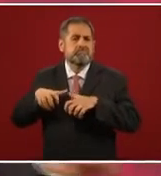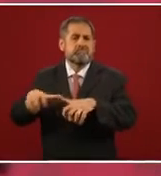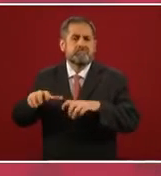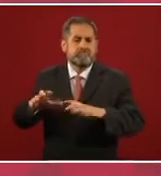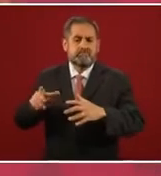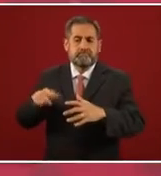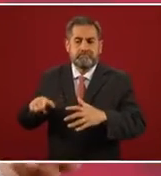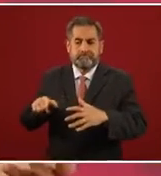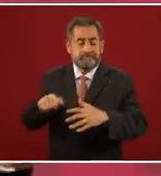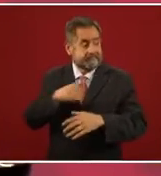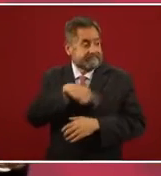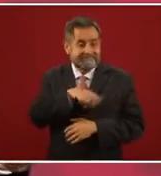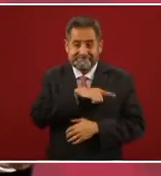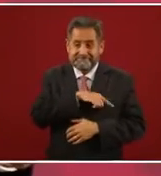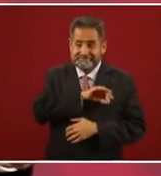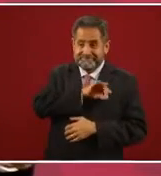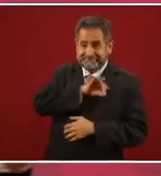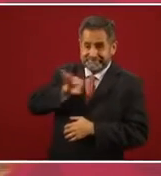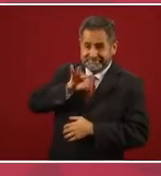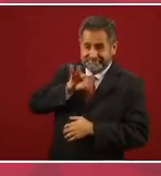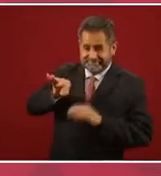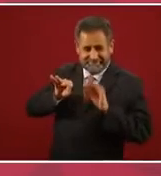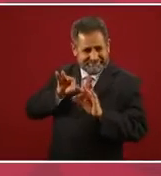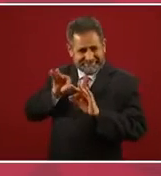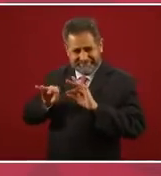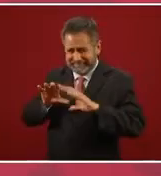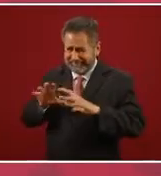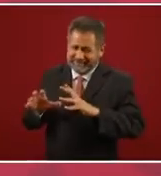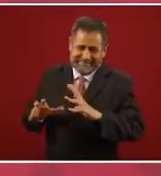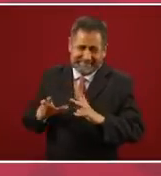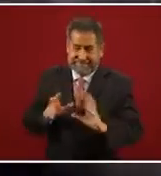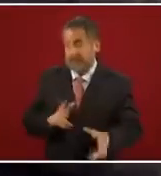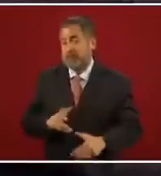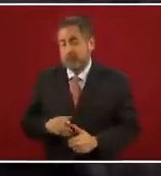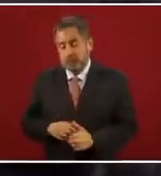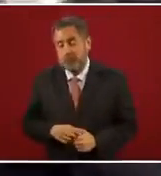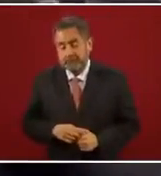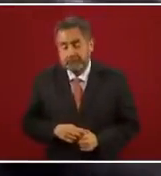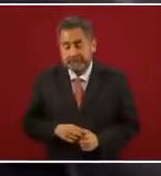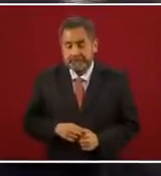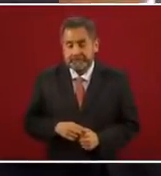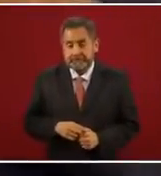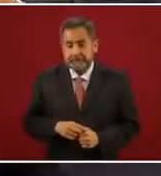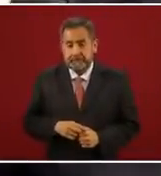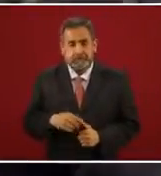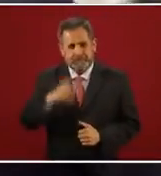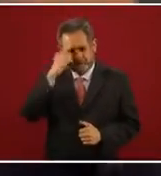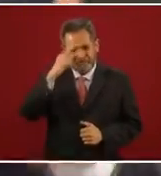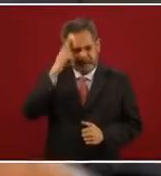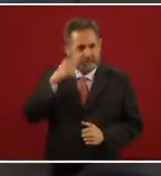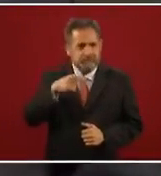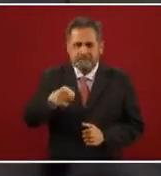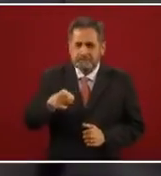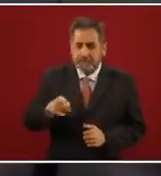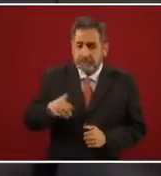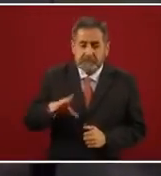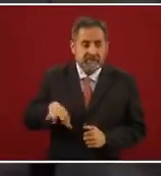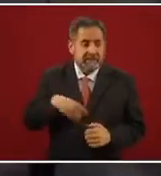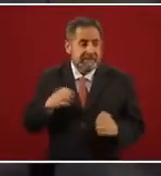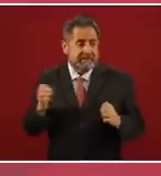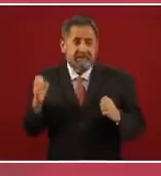Pero sí lo intentaron, o sea, el que no tranza, no avanza,